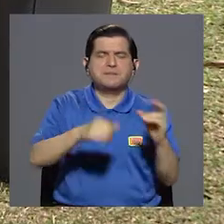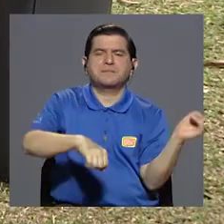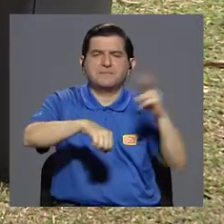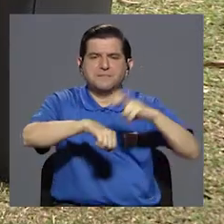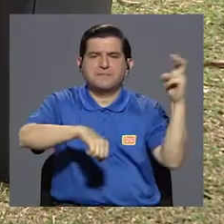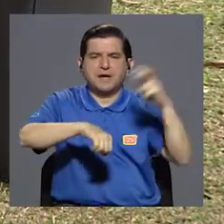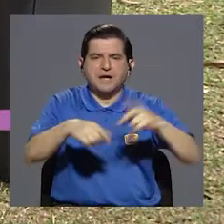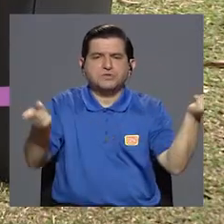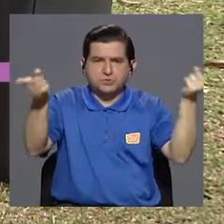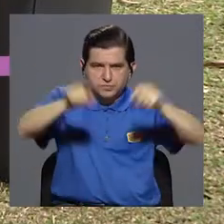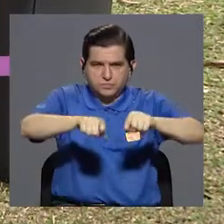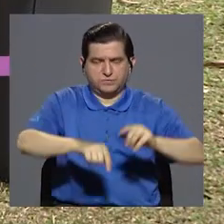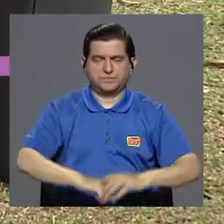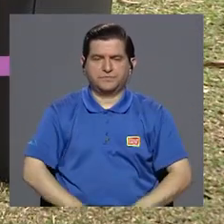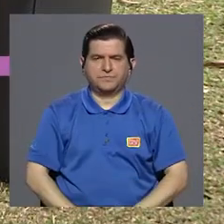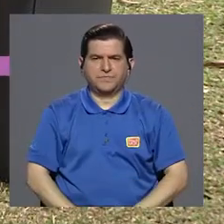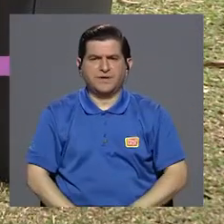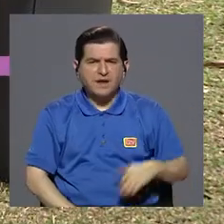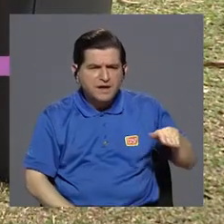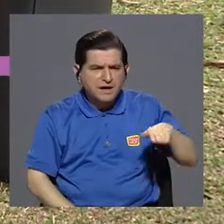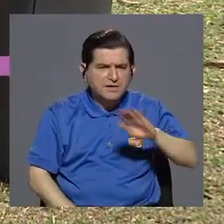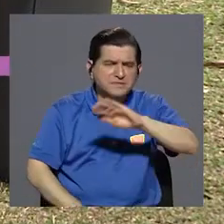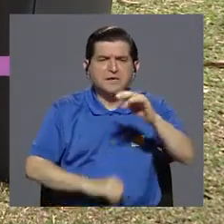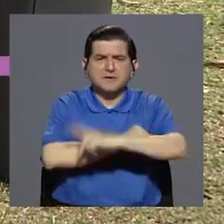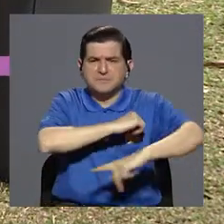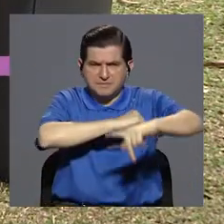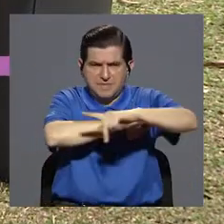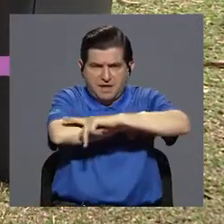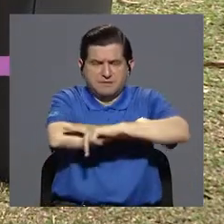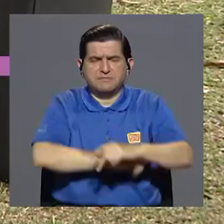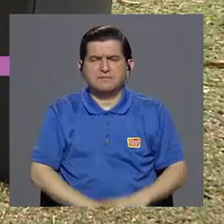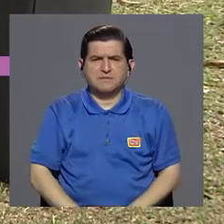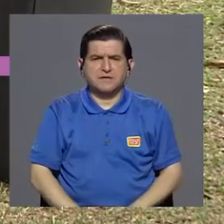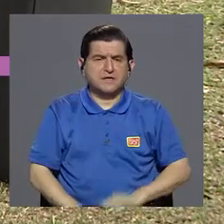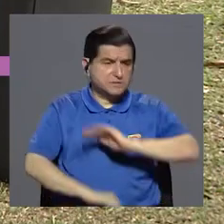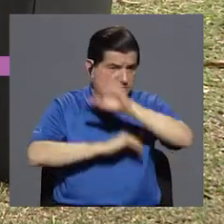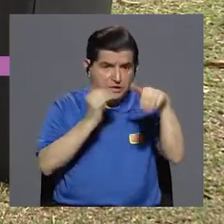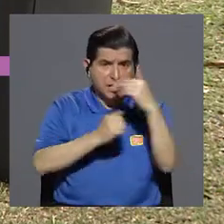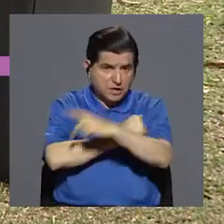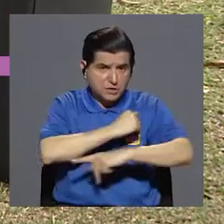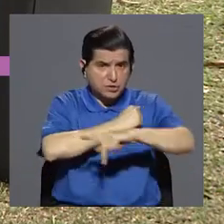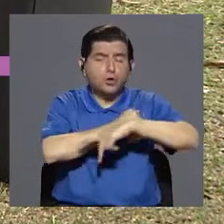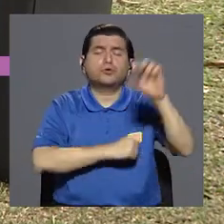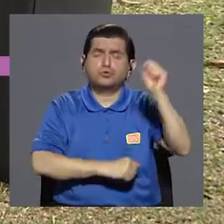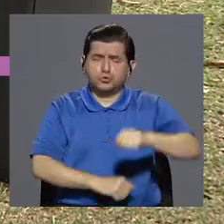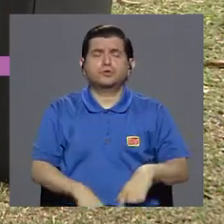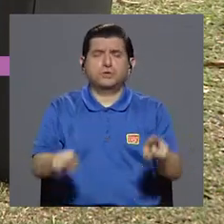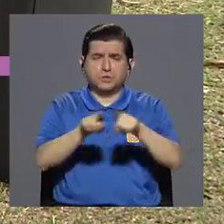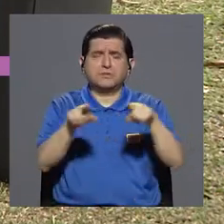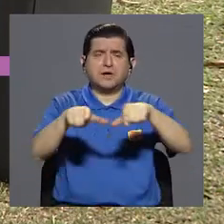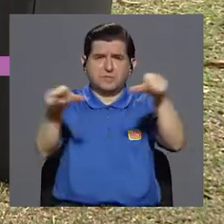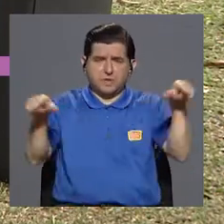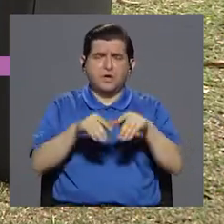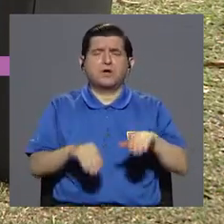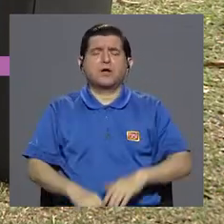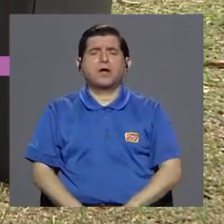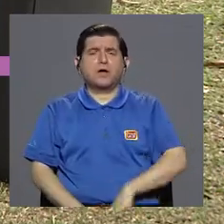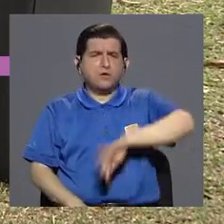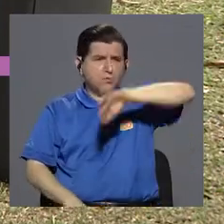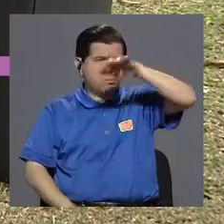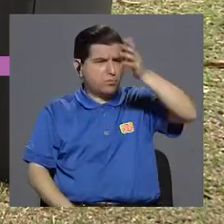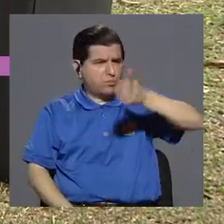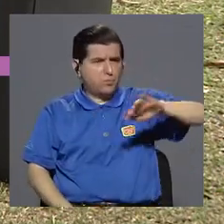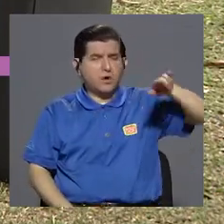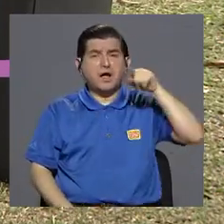serpientes. ¿Sí hay, digamos, serpientes a lo largo del país? Hay serpientes en todo el territorio nacional, incluso en las zonas muy altas. Hay una